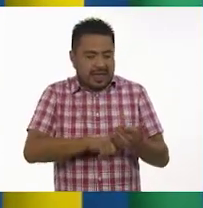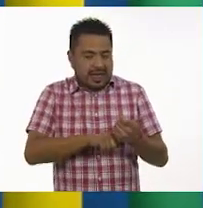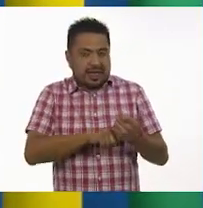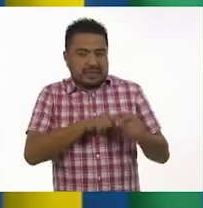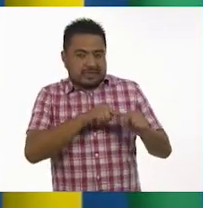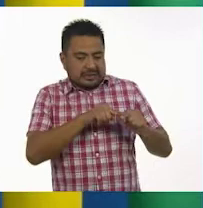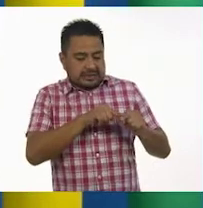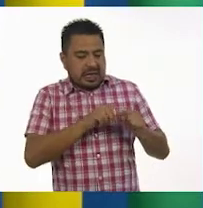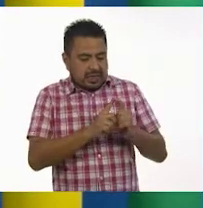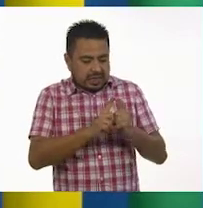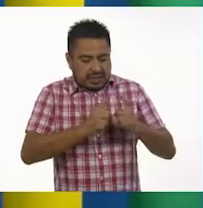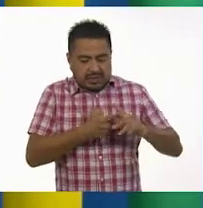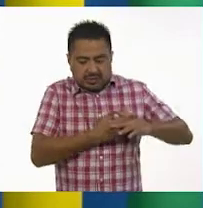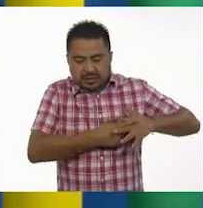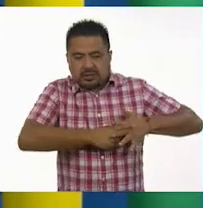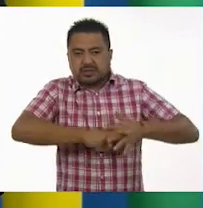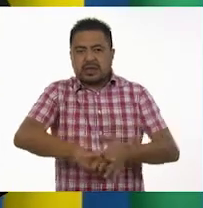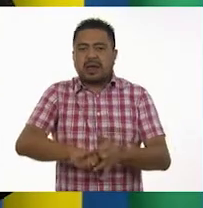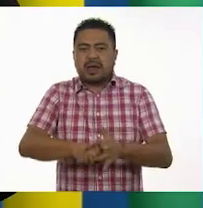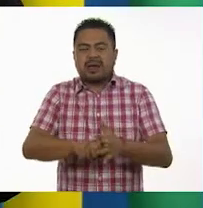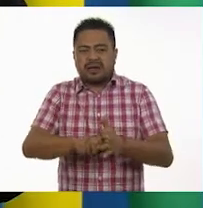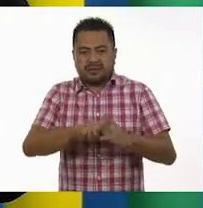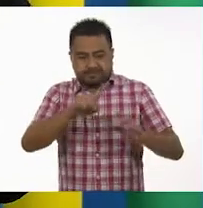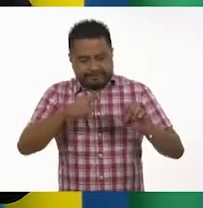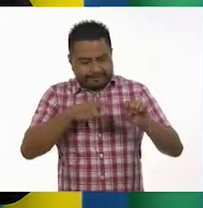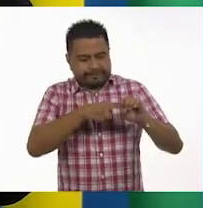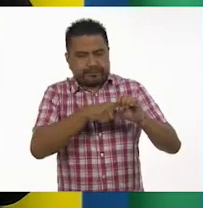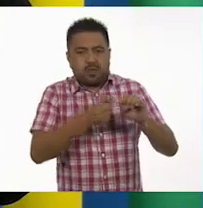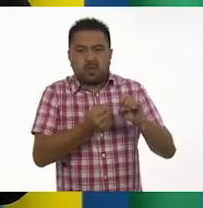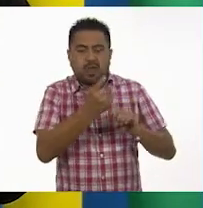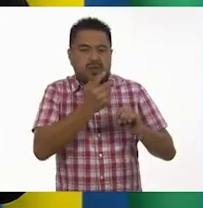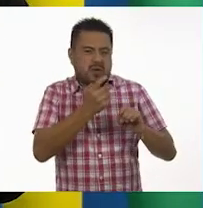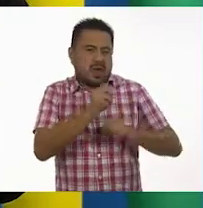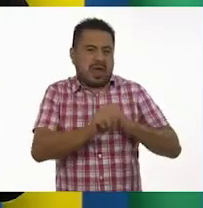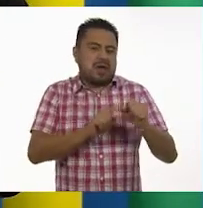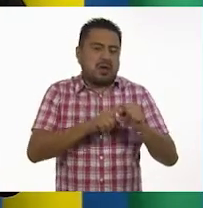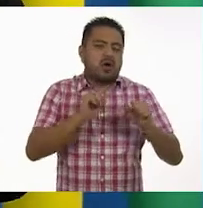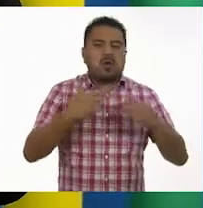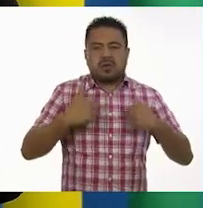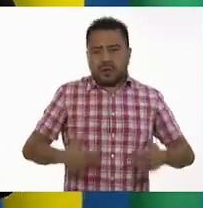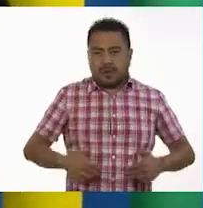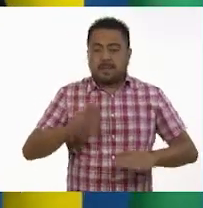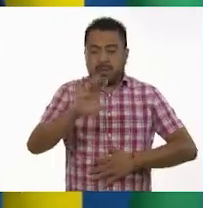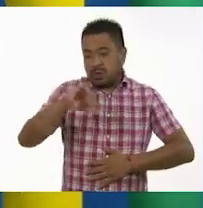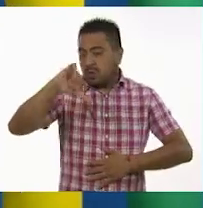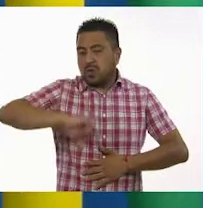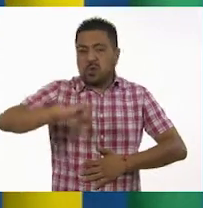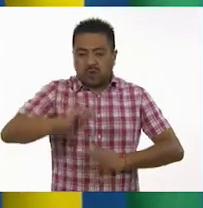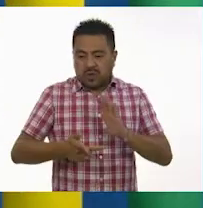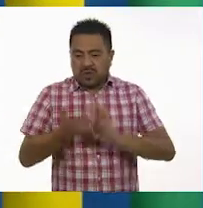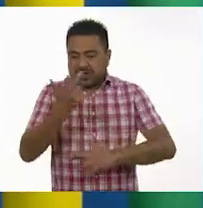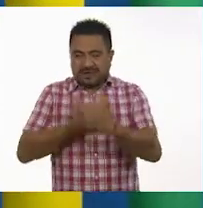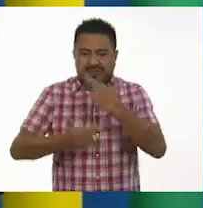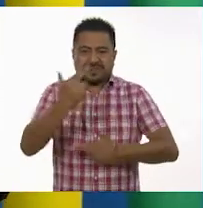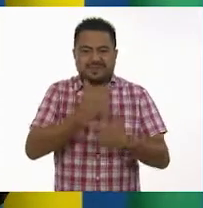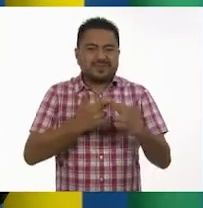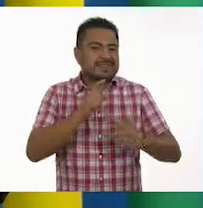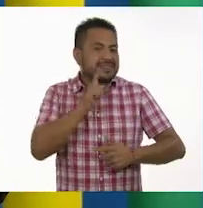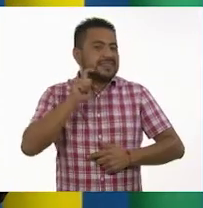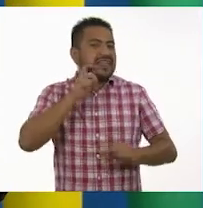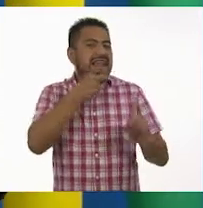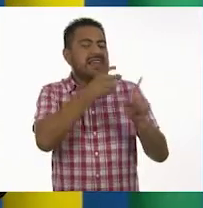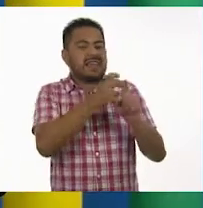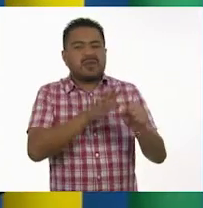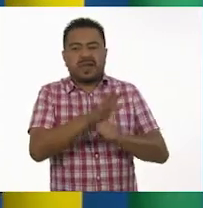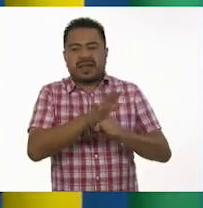comenzar el desarrollo de un embrión o un nuevo ser. Hoy retomaremos la reproducción sexual